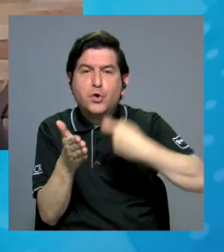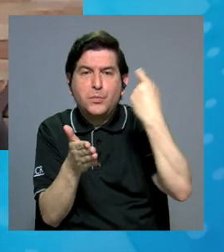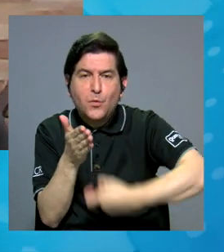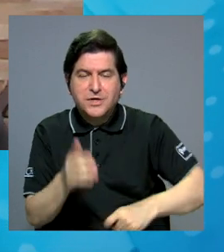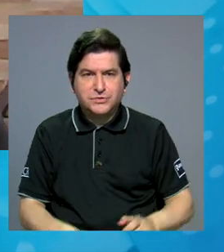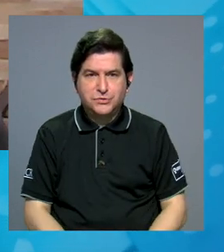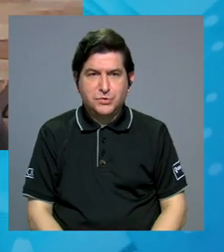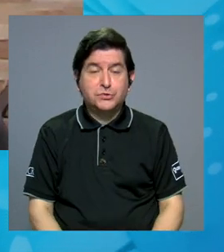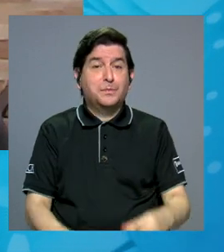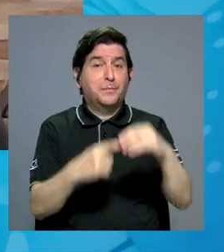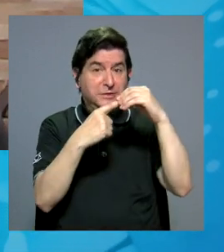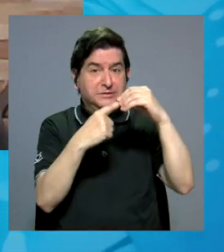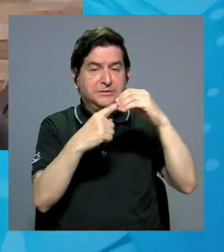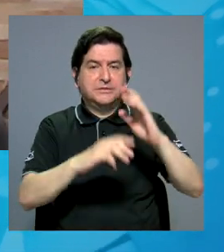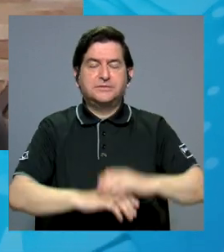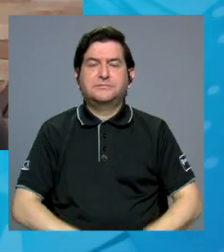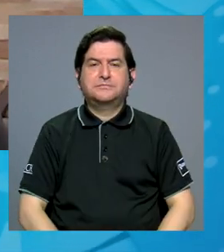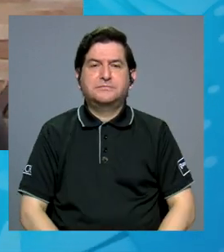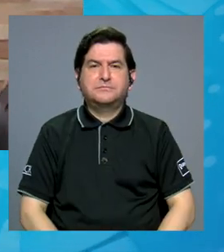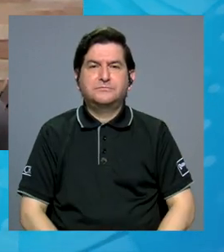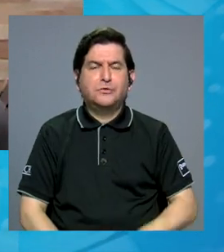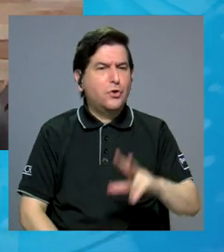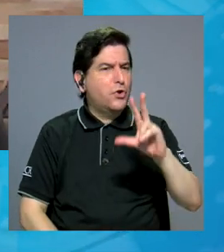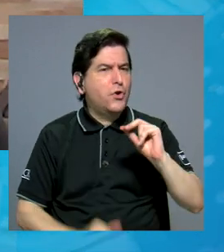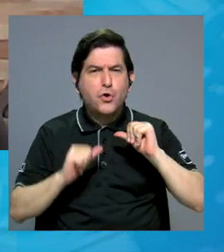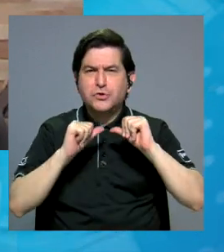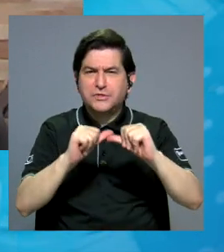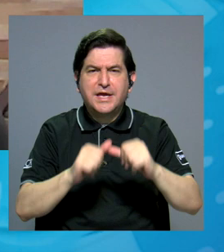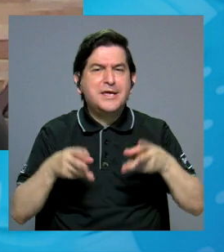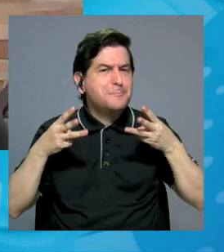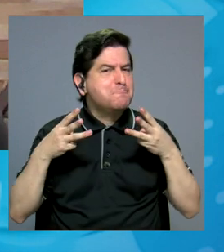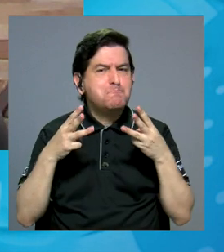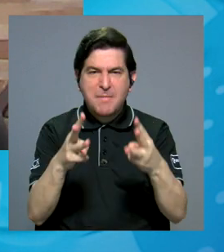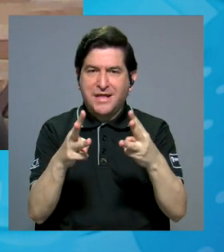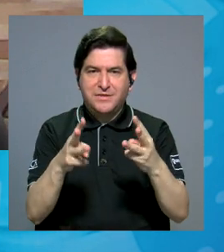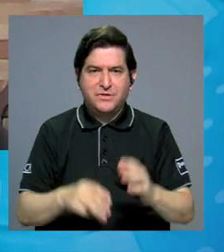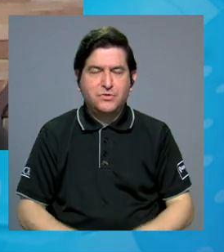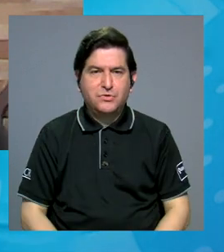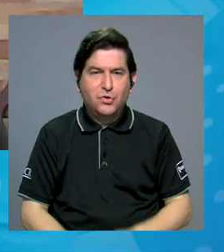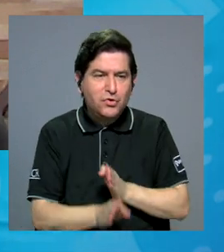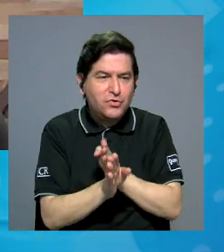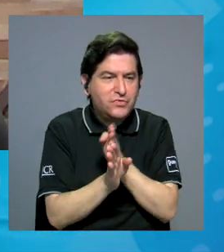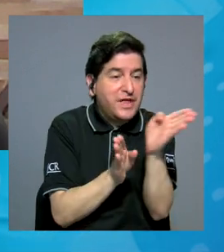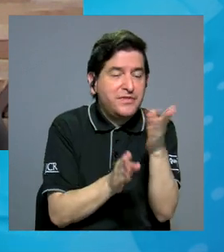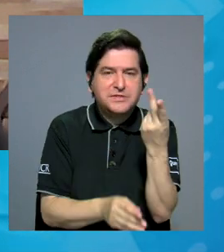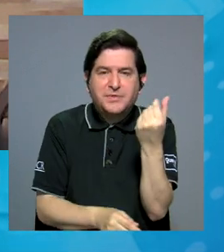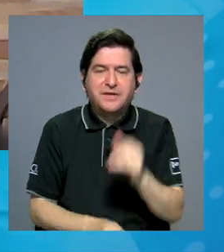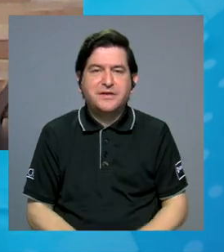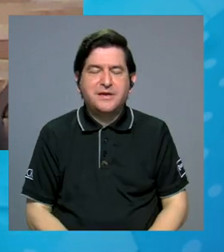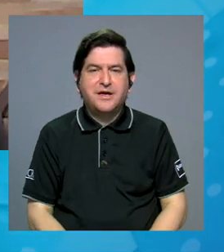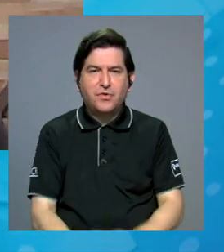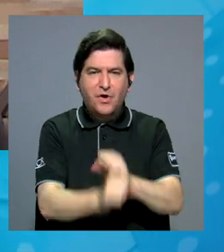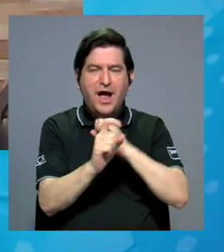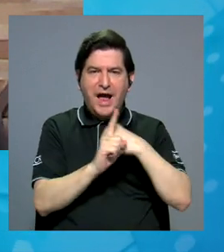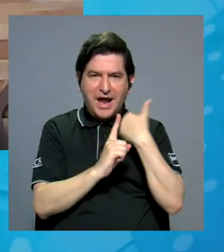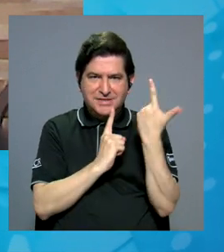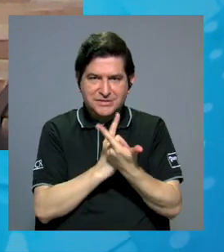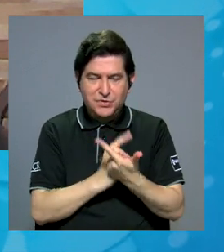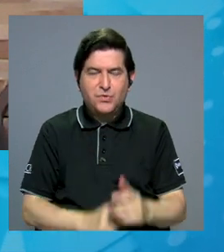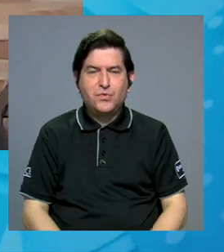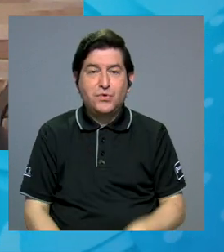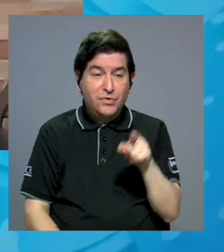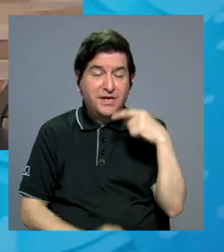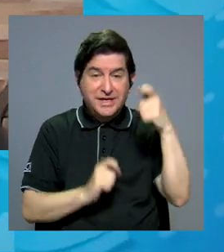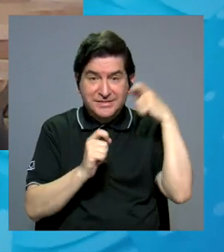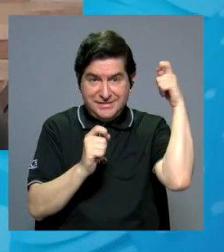principalmente. Debe dejar el método de desviarle fondos al Seguro Social, que es lo